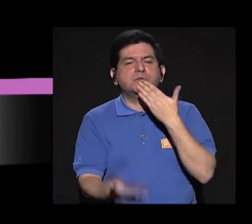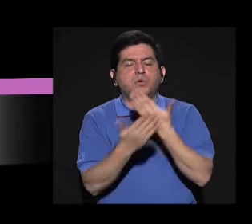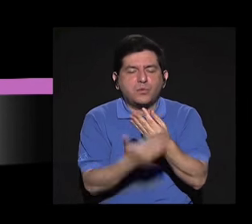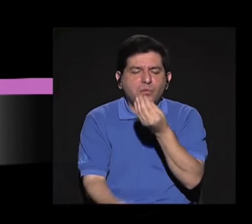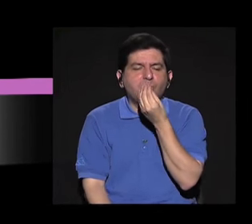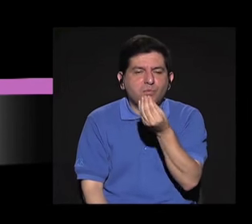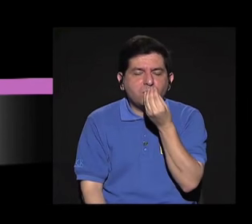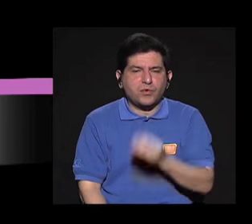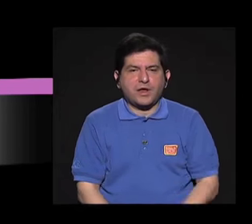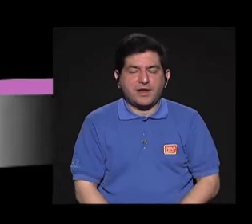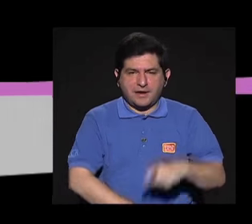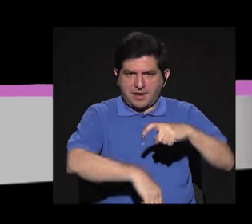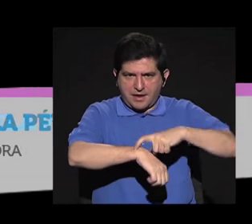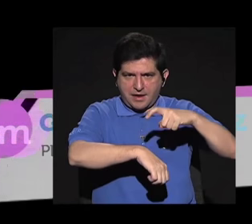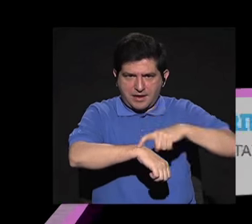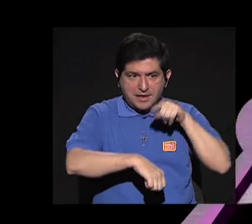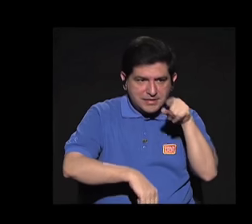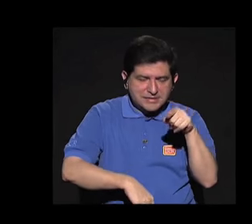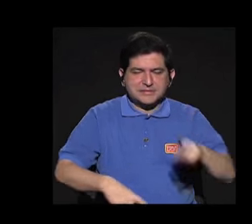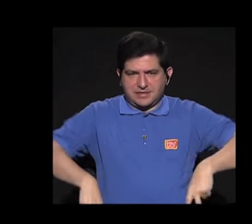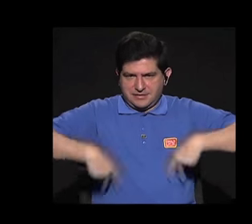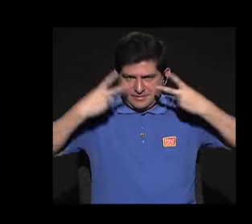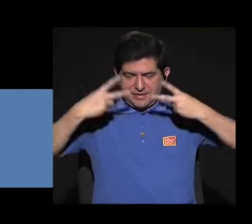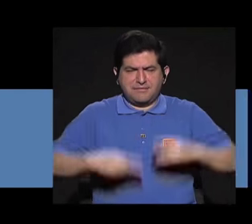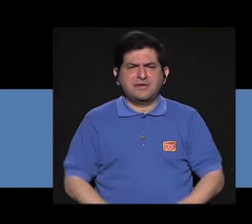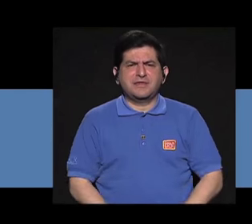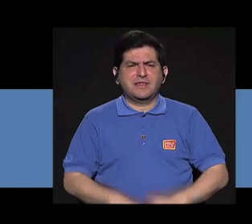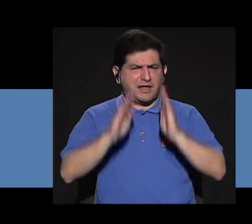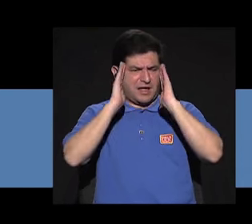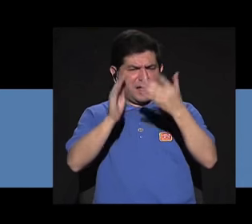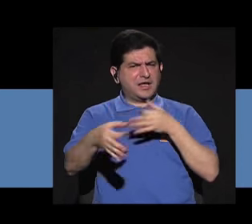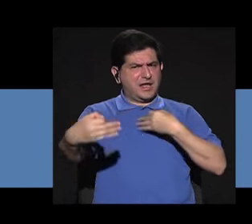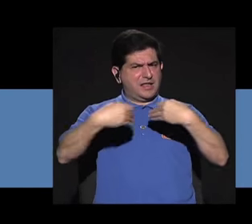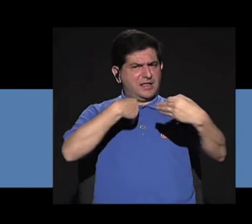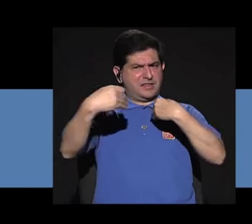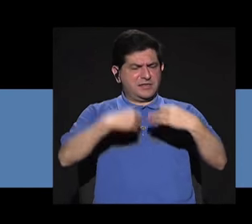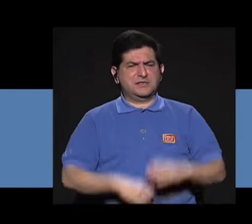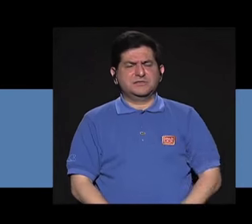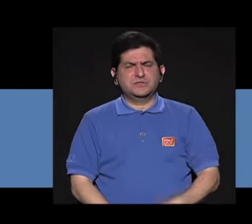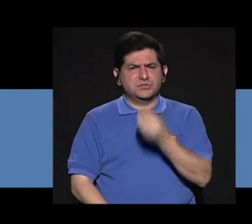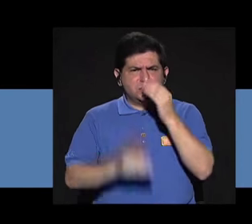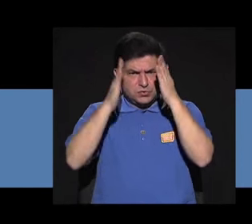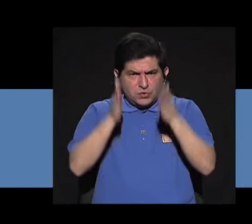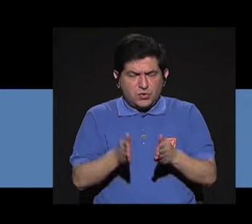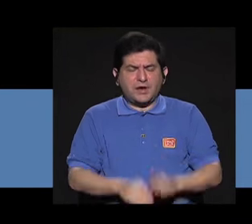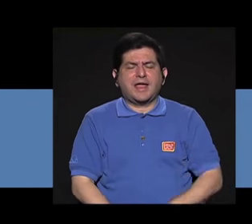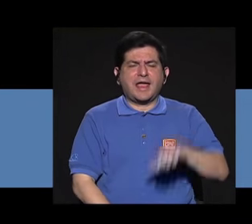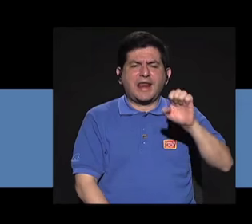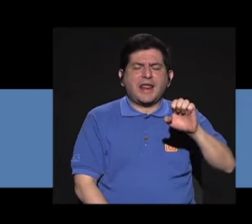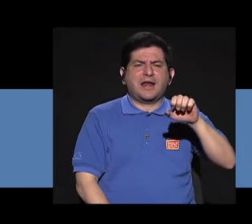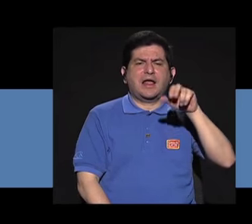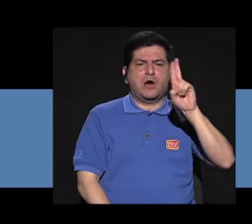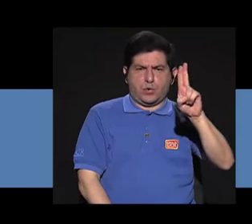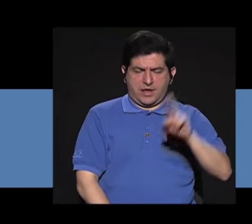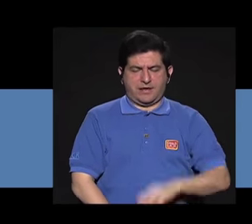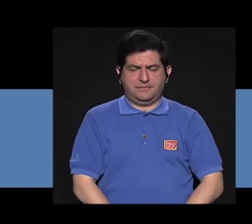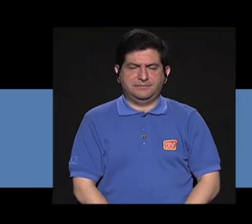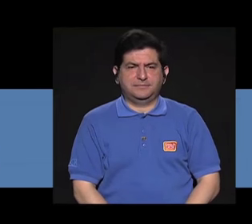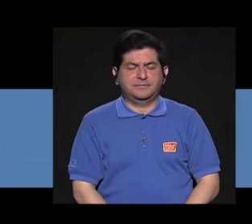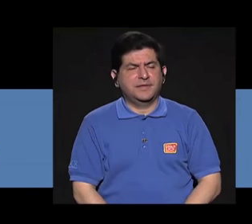de la buena alimentación en ese momento de la vida. Escuchemos lo que nos explica la nutricionista Elena Ureña.